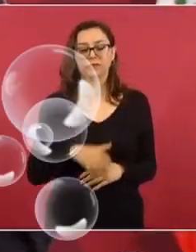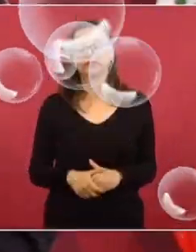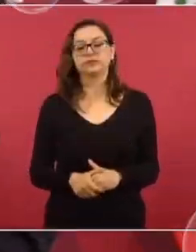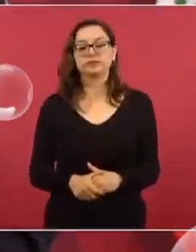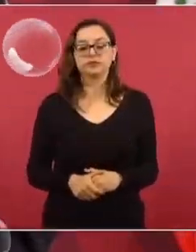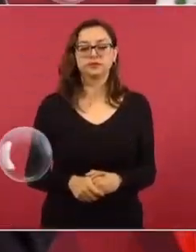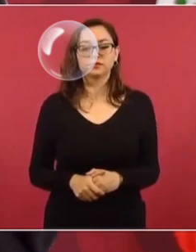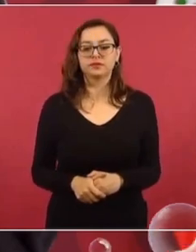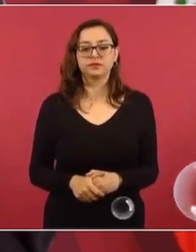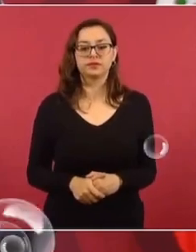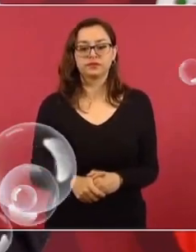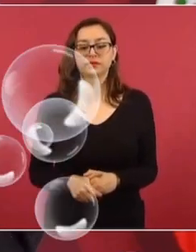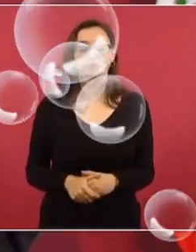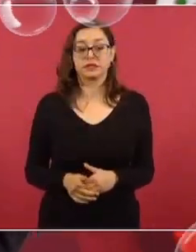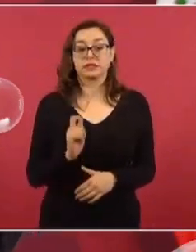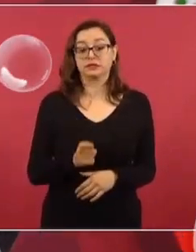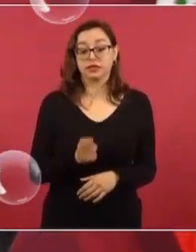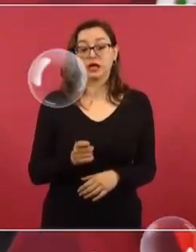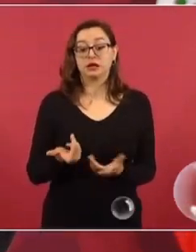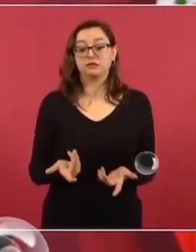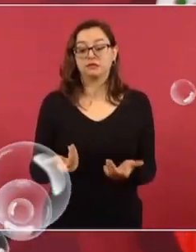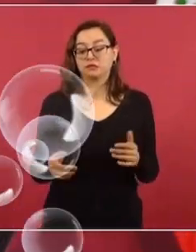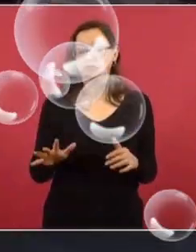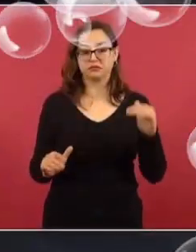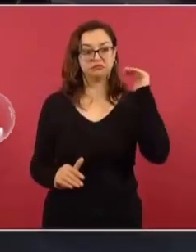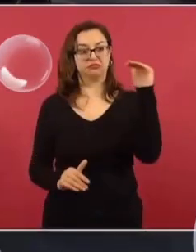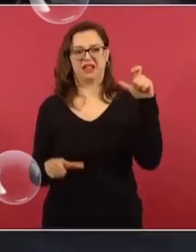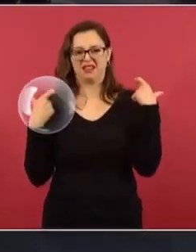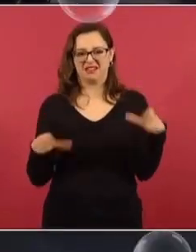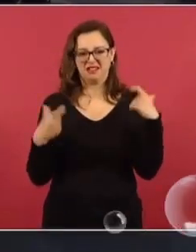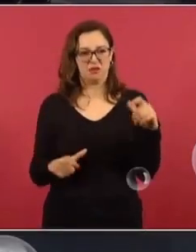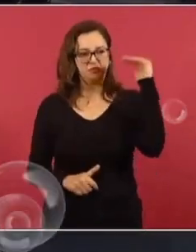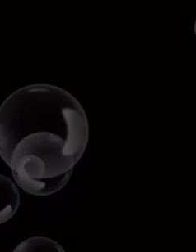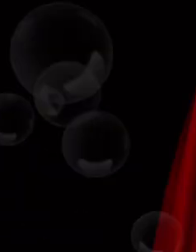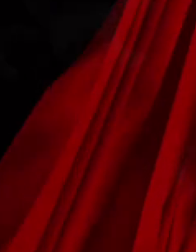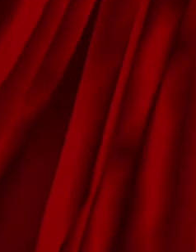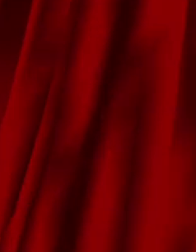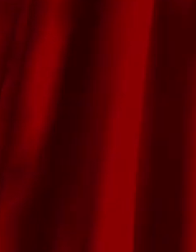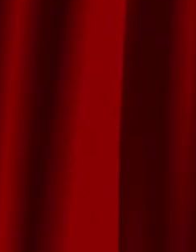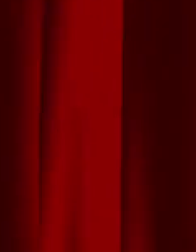ahora le está llegando presupuesto a millones de mexicanos.